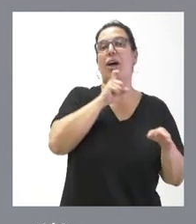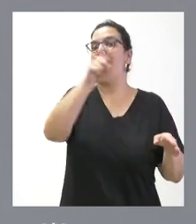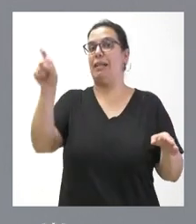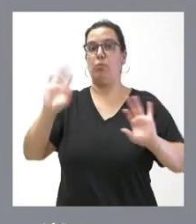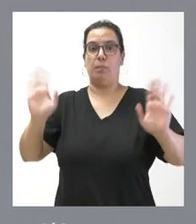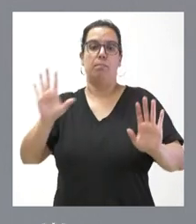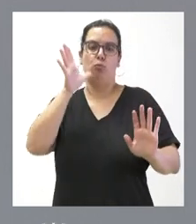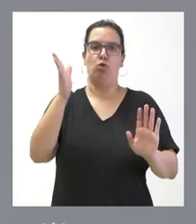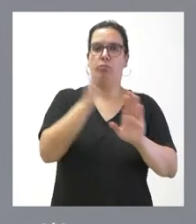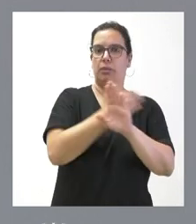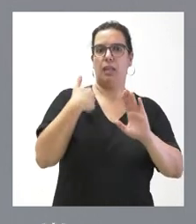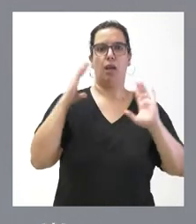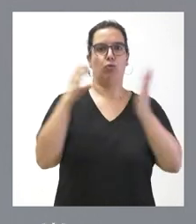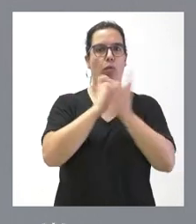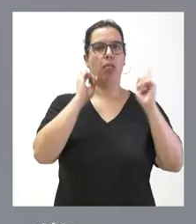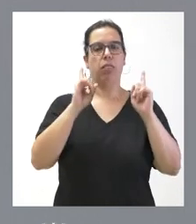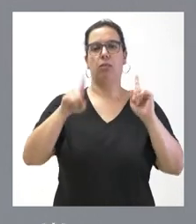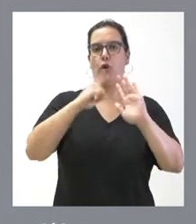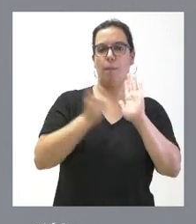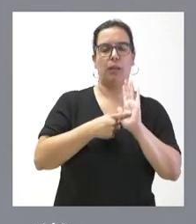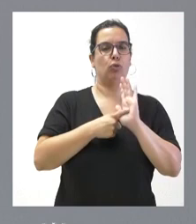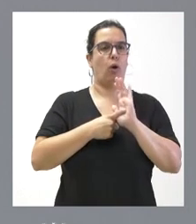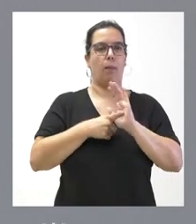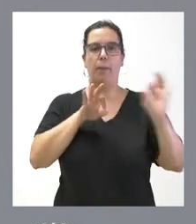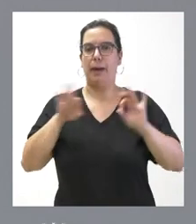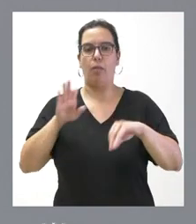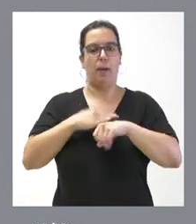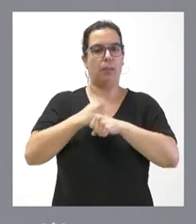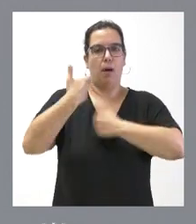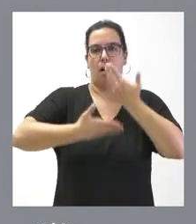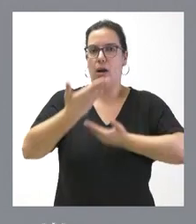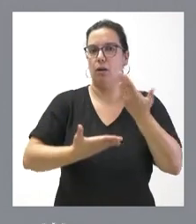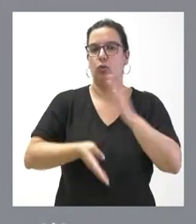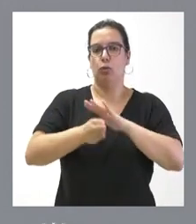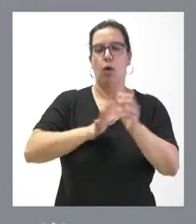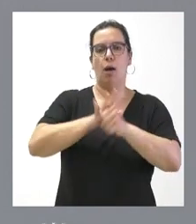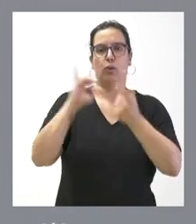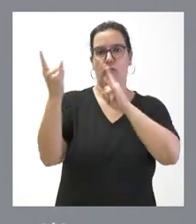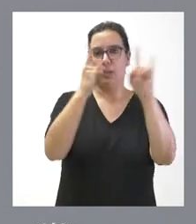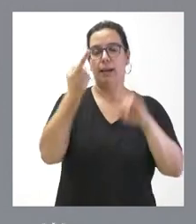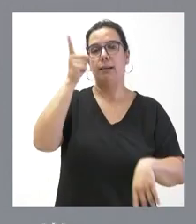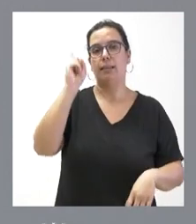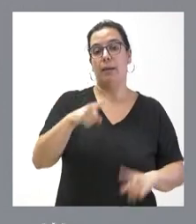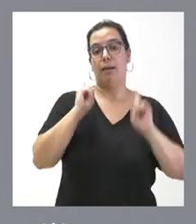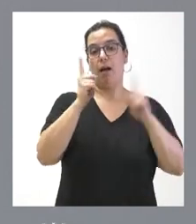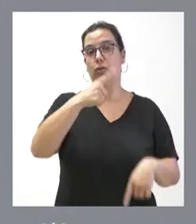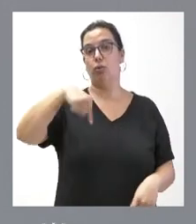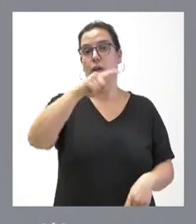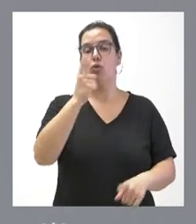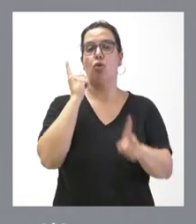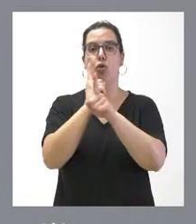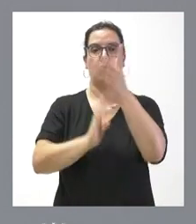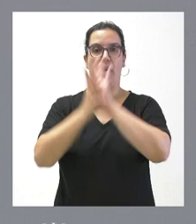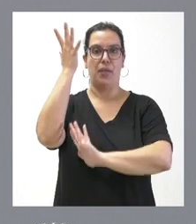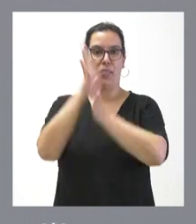previstas en servicio y en disposición de seguir trabajando en el ámbito forestal y también, en su caso, en la lucha contra